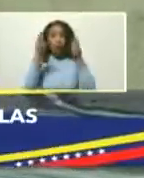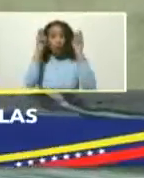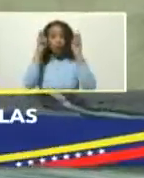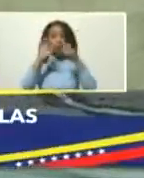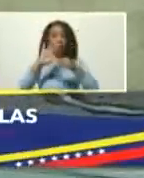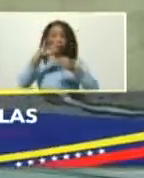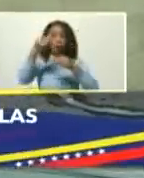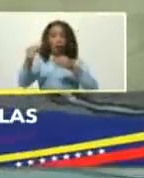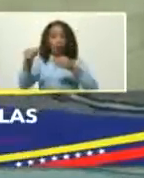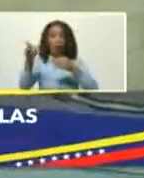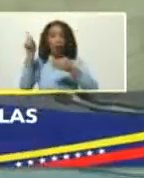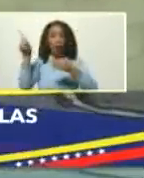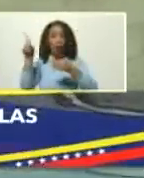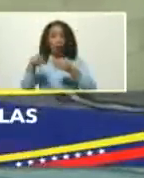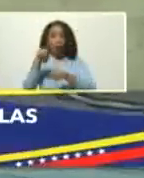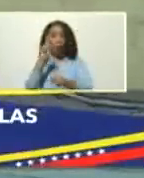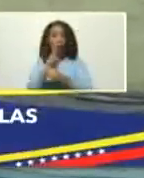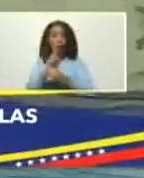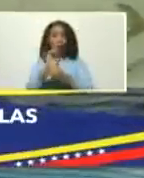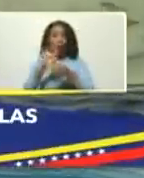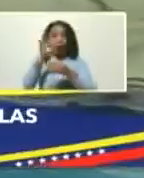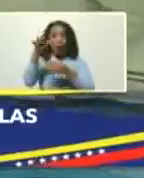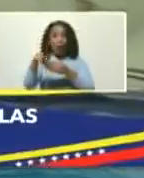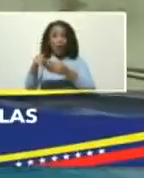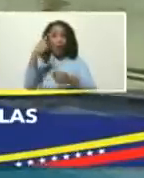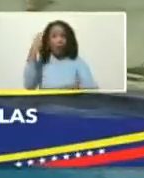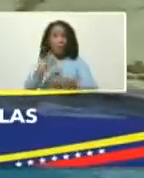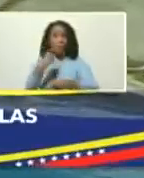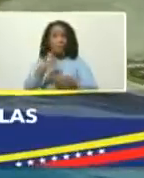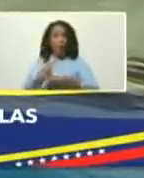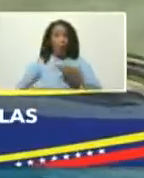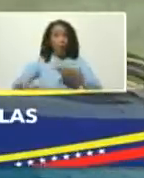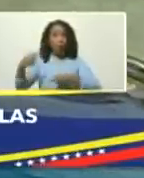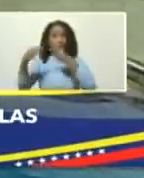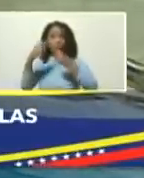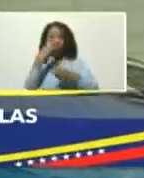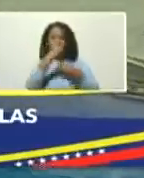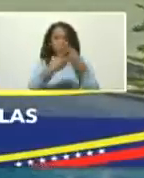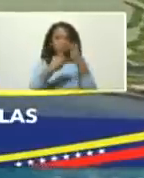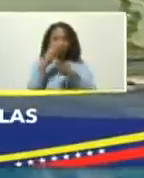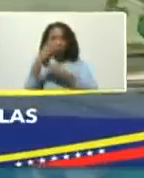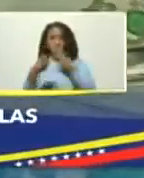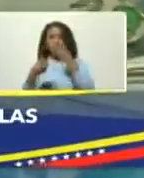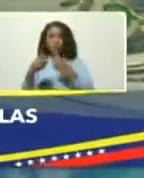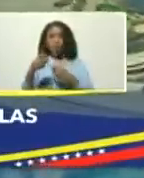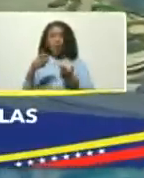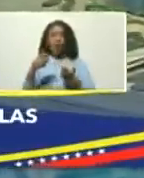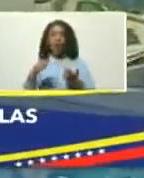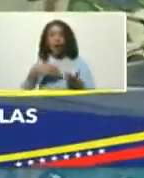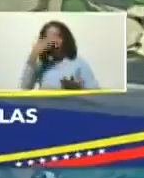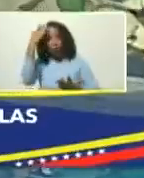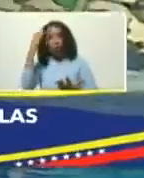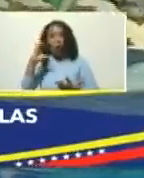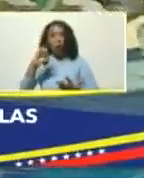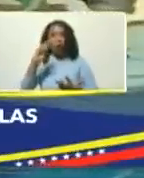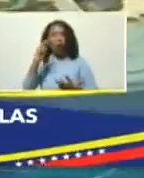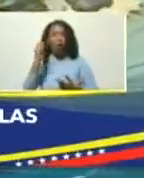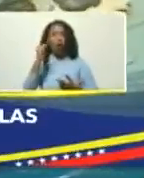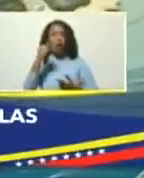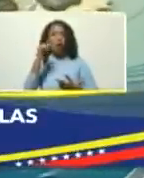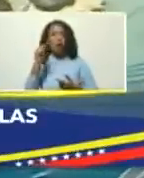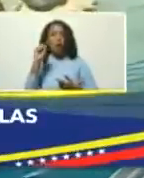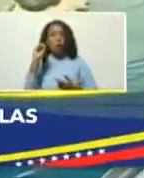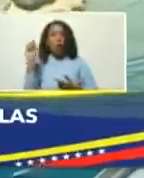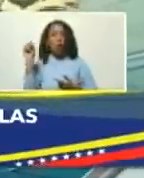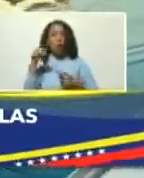Caribe va a ser la única isla que va a competir con el turismo de Aruba Curazao Bonaire y bueno